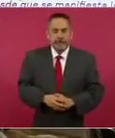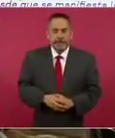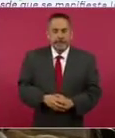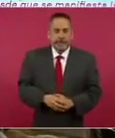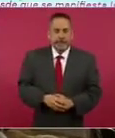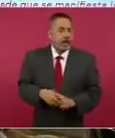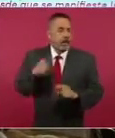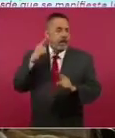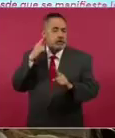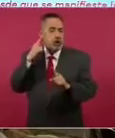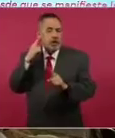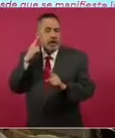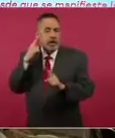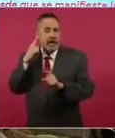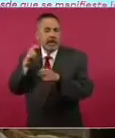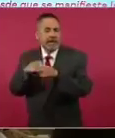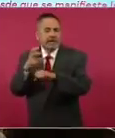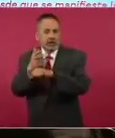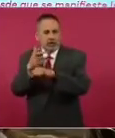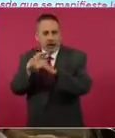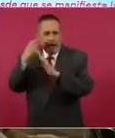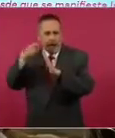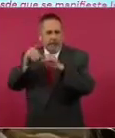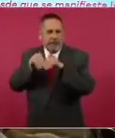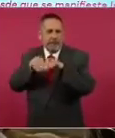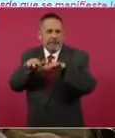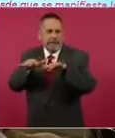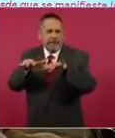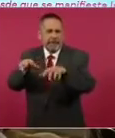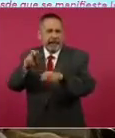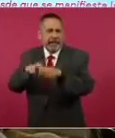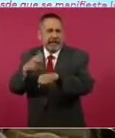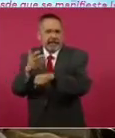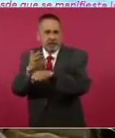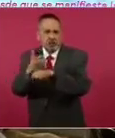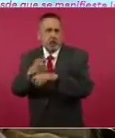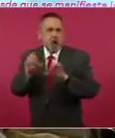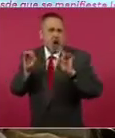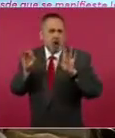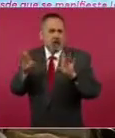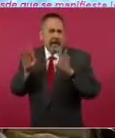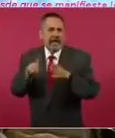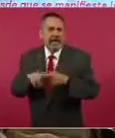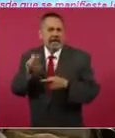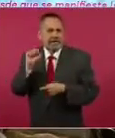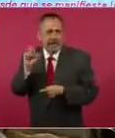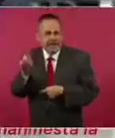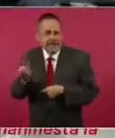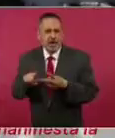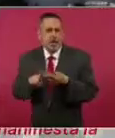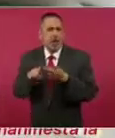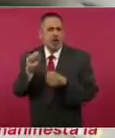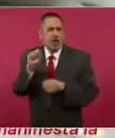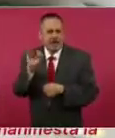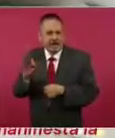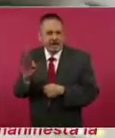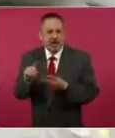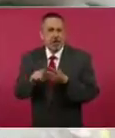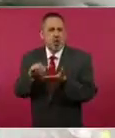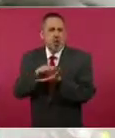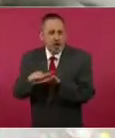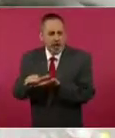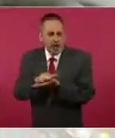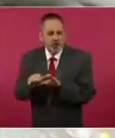Unidos. Son imágenes que se expanden en Los Ángeles, San Diego, San Francisco, Nueva